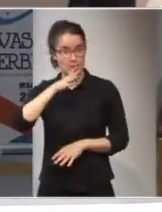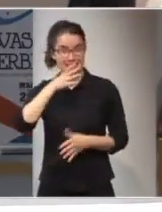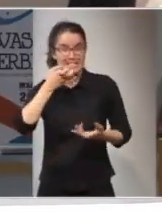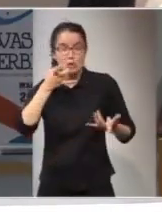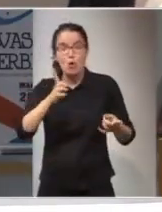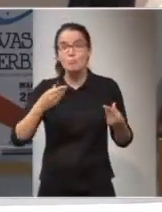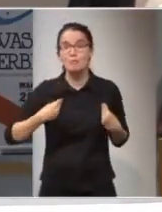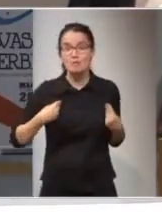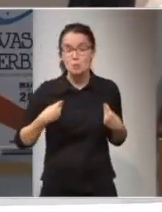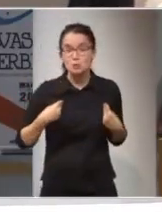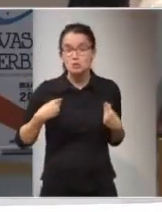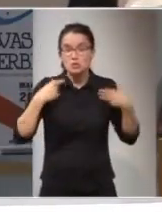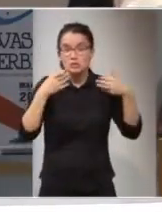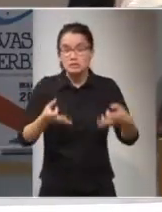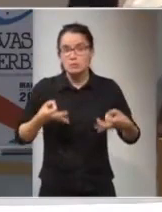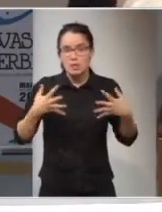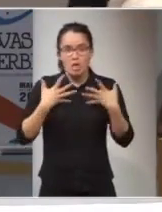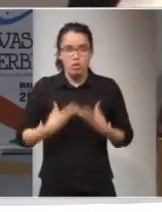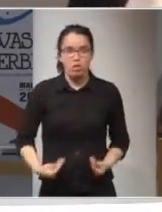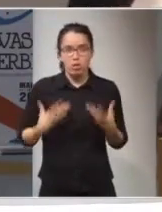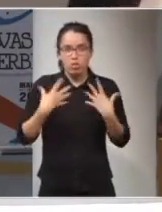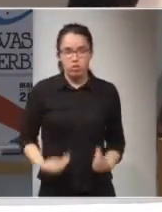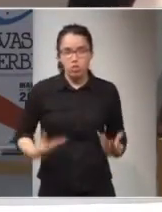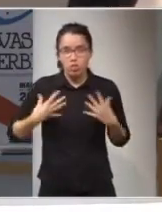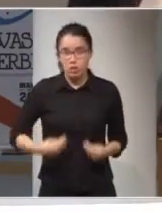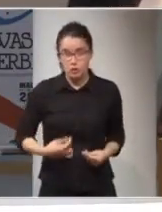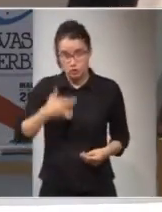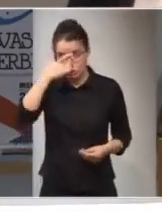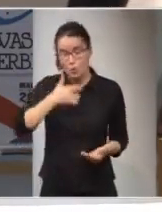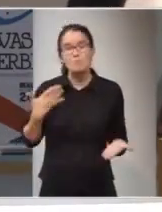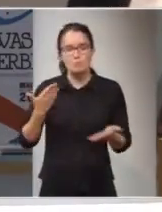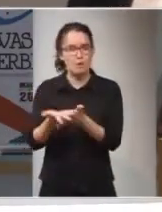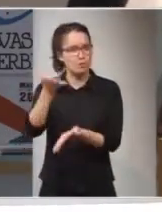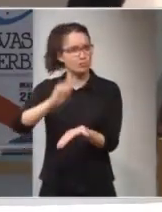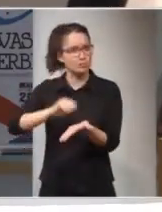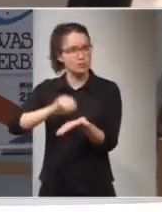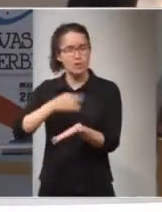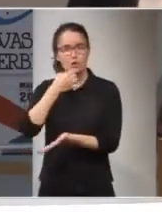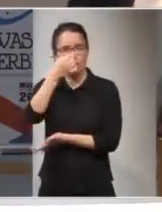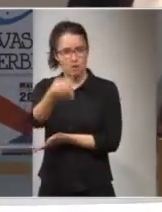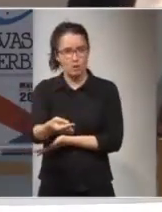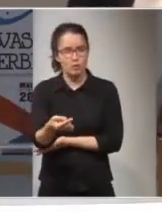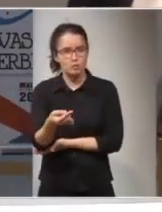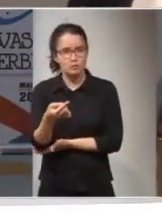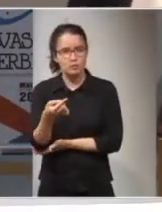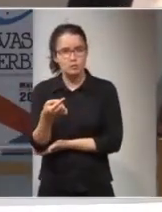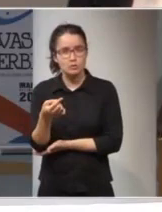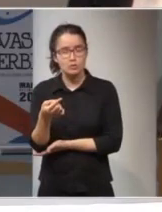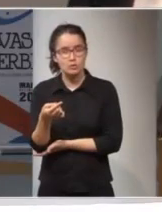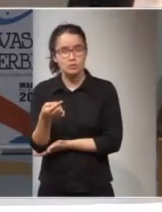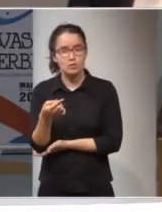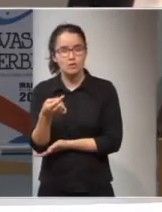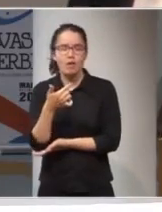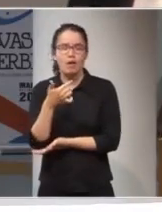vivimos en una continua frustración. Yo es lo que pido muchas veces lo que digo antes de